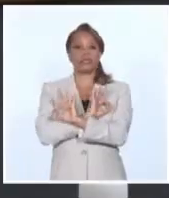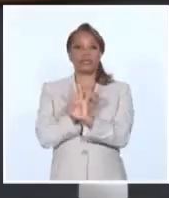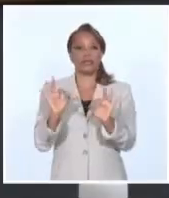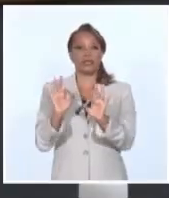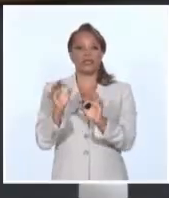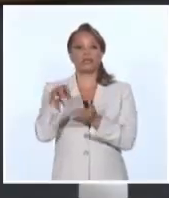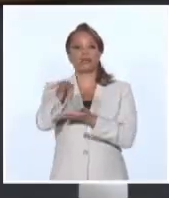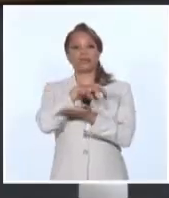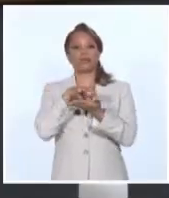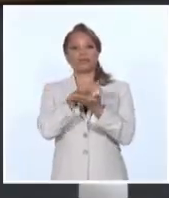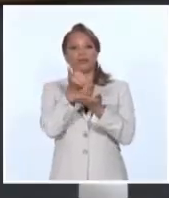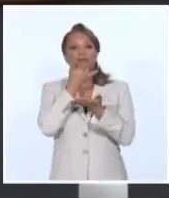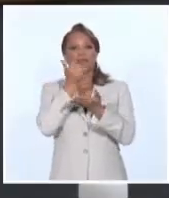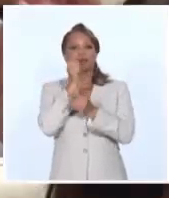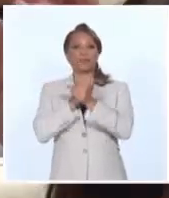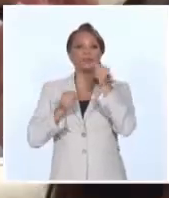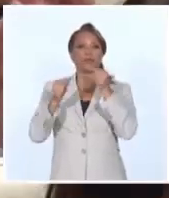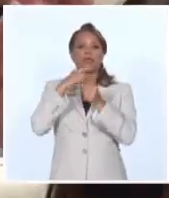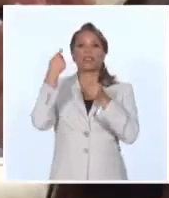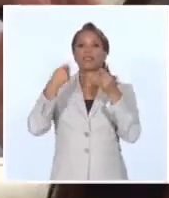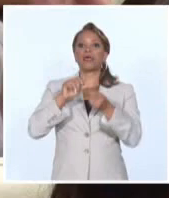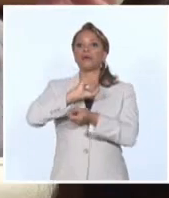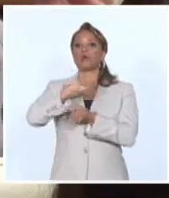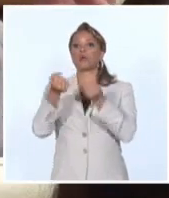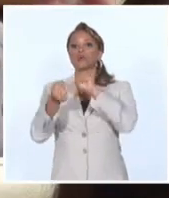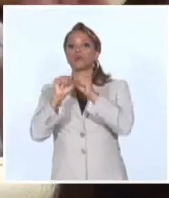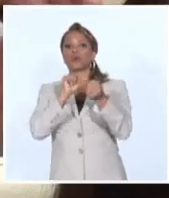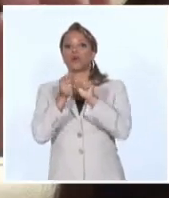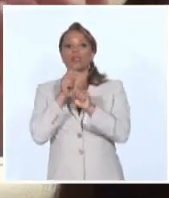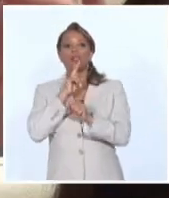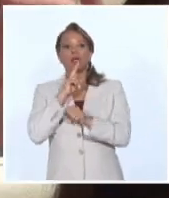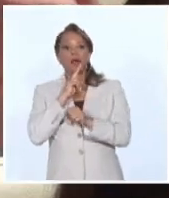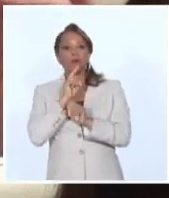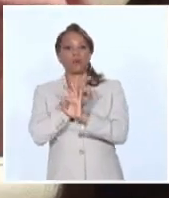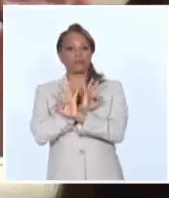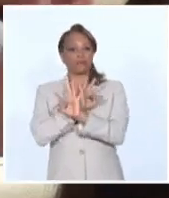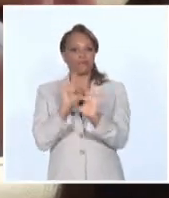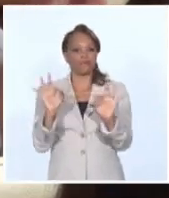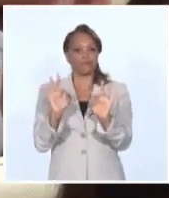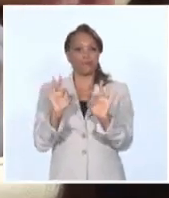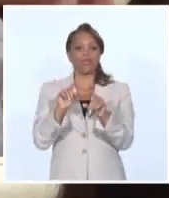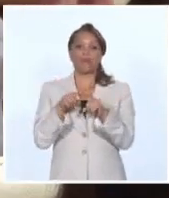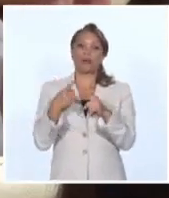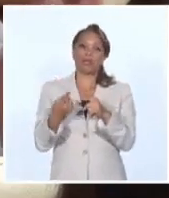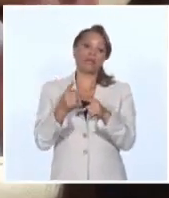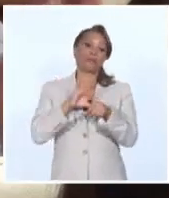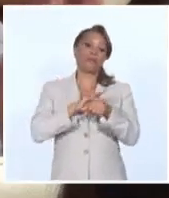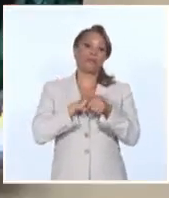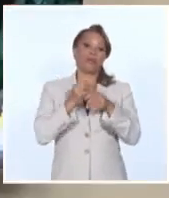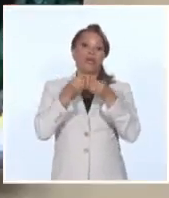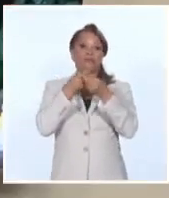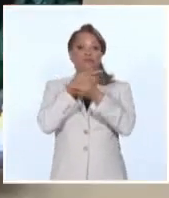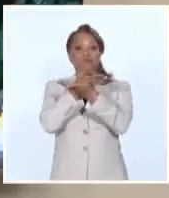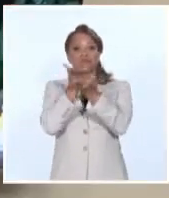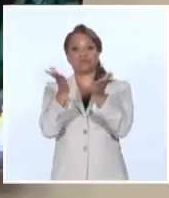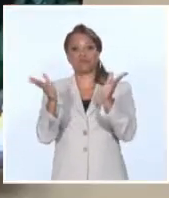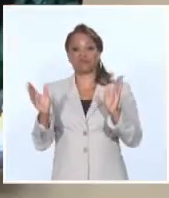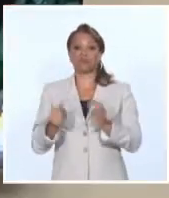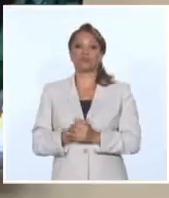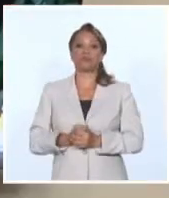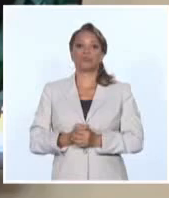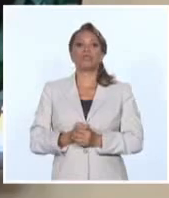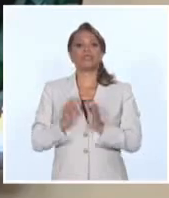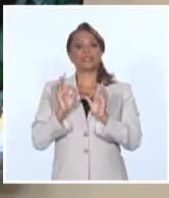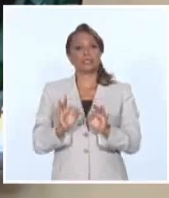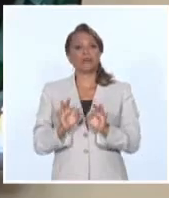afectadas, sobre todo controlar el consumo de agua y los alimentos seguros para evitar brotes de enfermedades que siempre surgen tras el paso